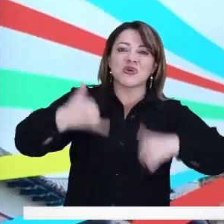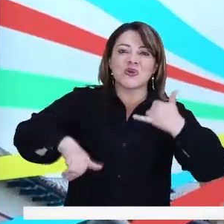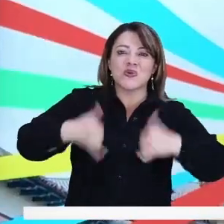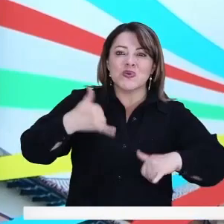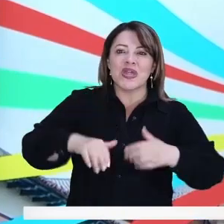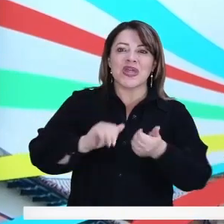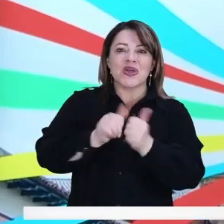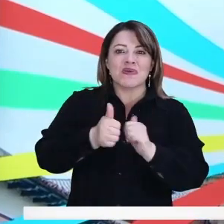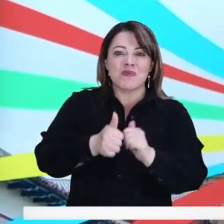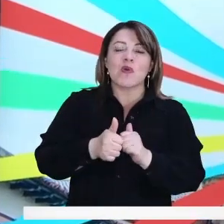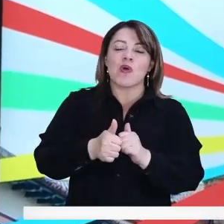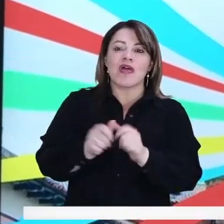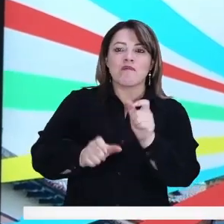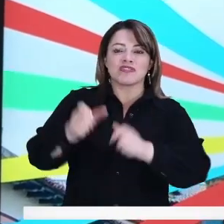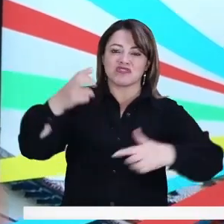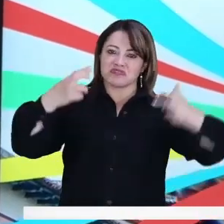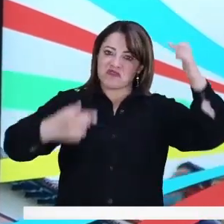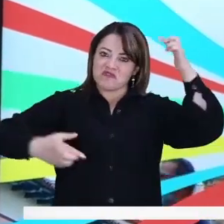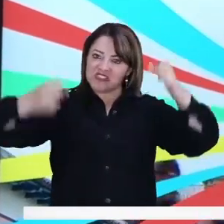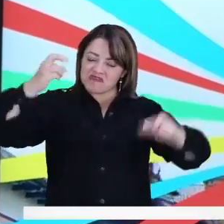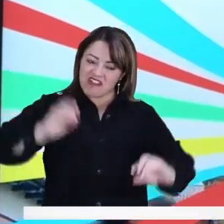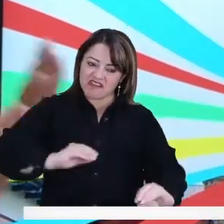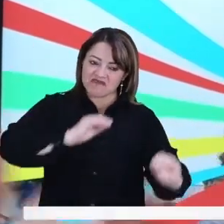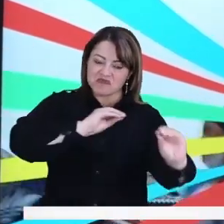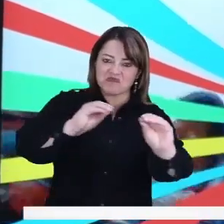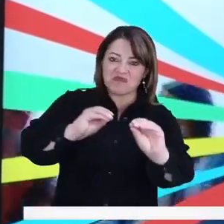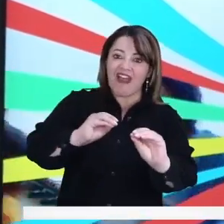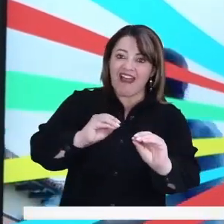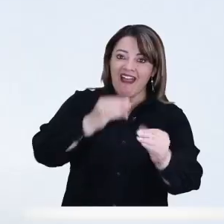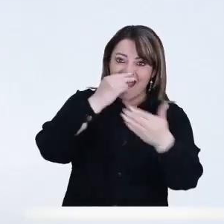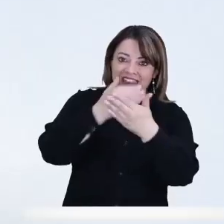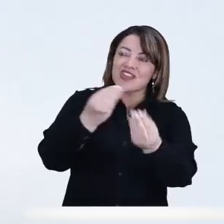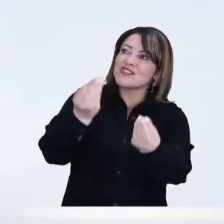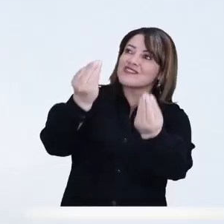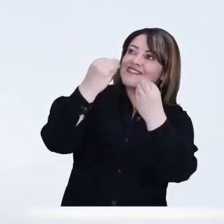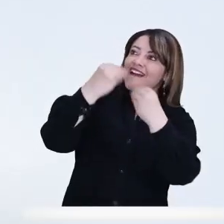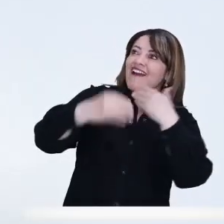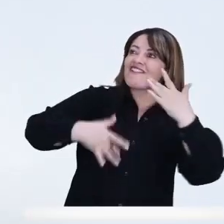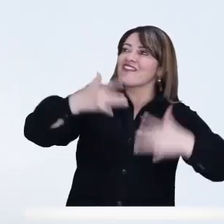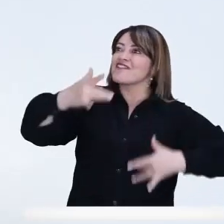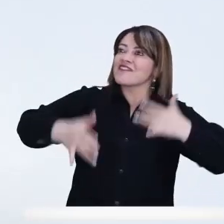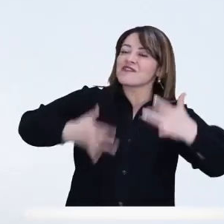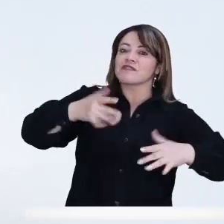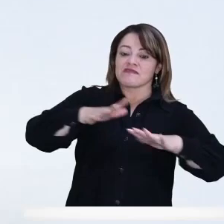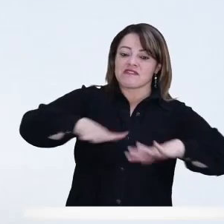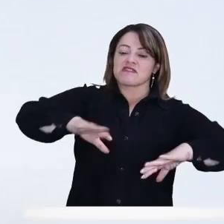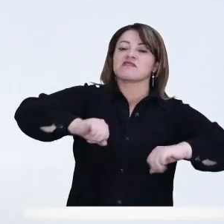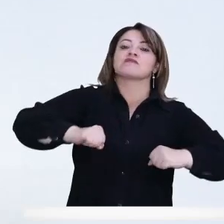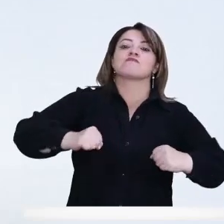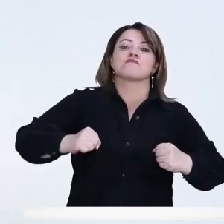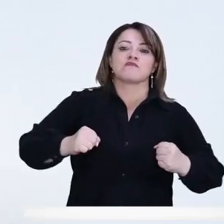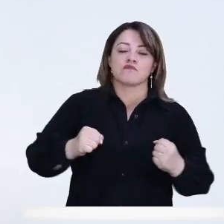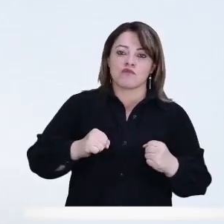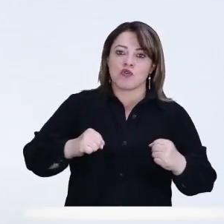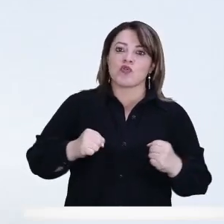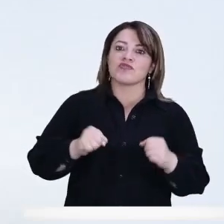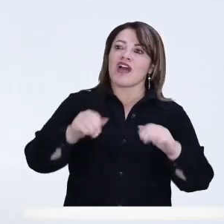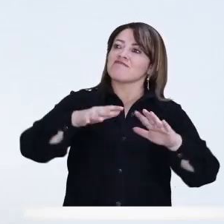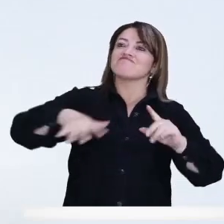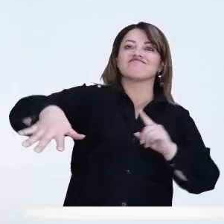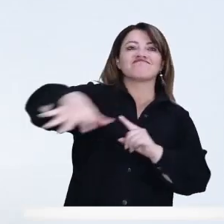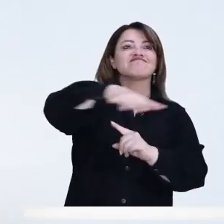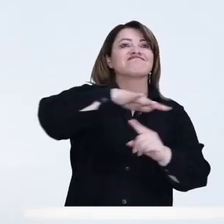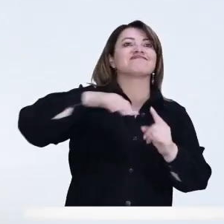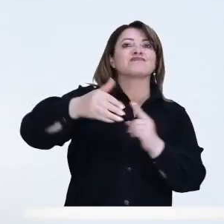recreación con educadores, con profesionales, que haya igualmente en una ciudad como la nuestra, en una ciudad